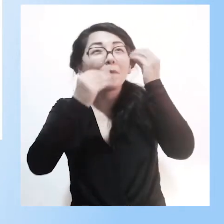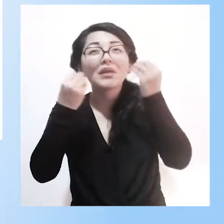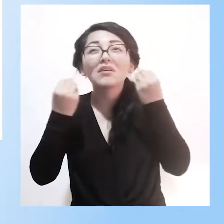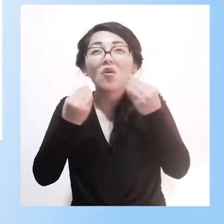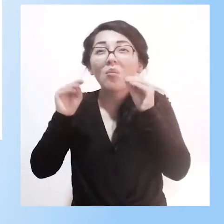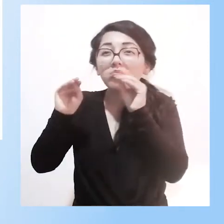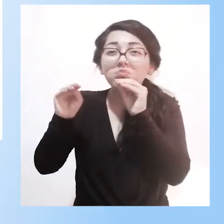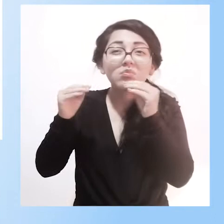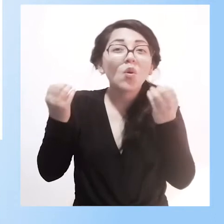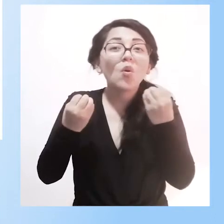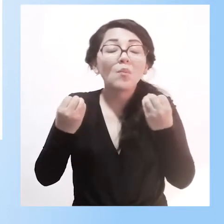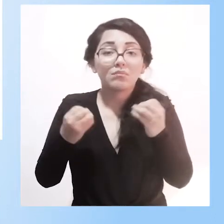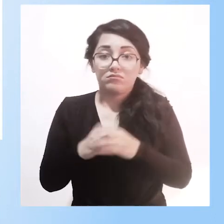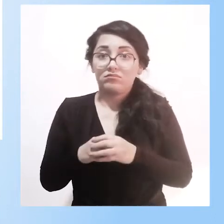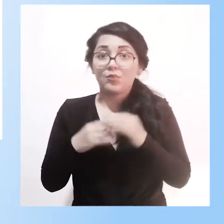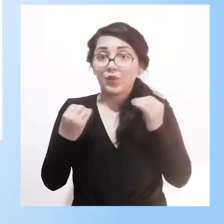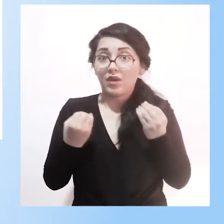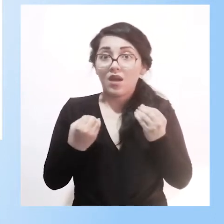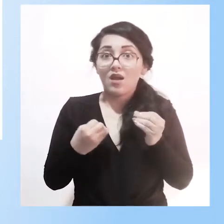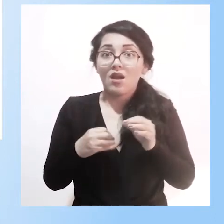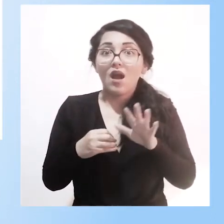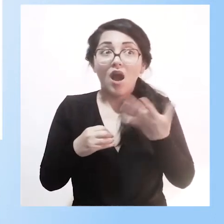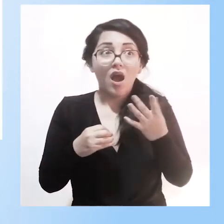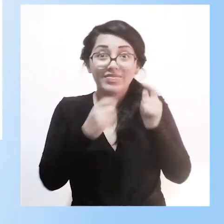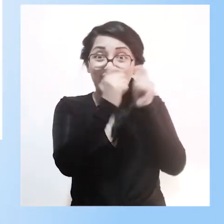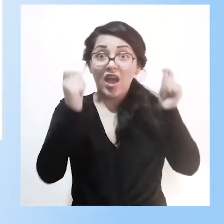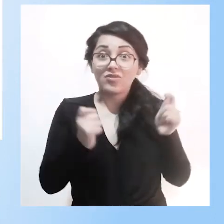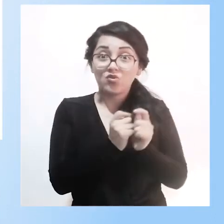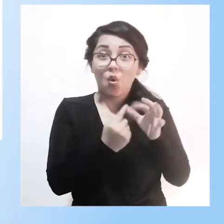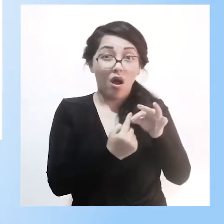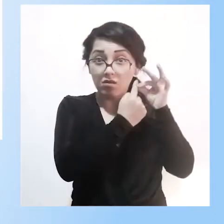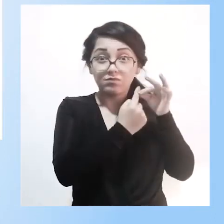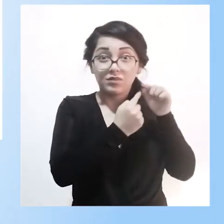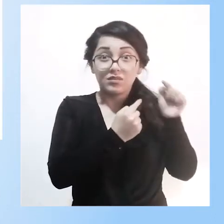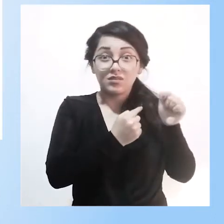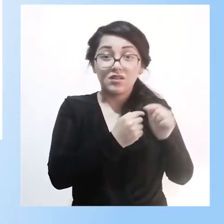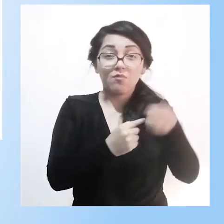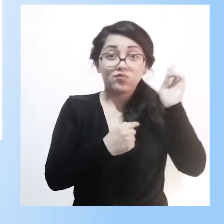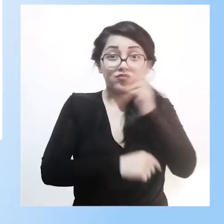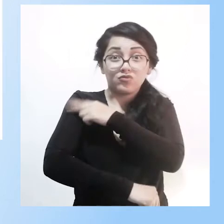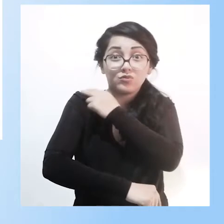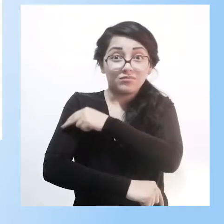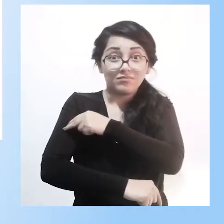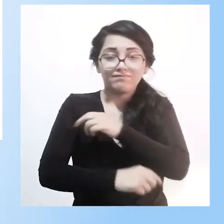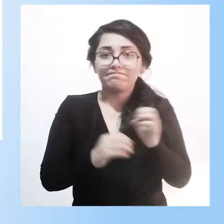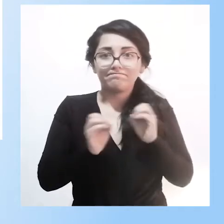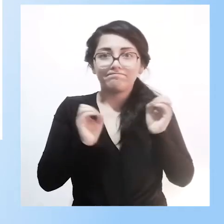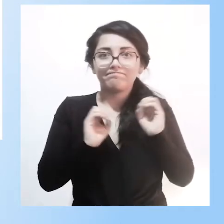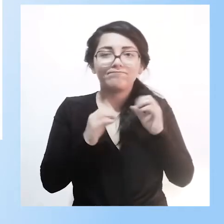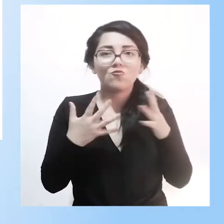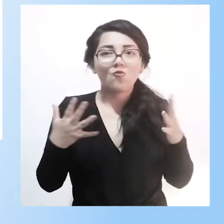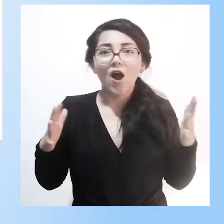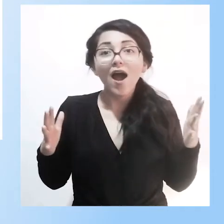Nosotros específicamente no tenemos un título de perfeccionamiento para un